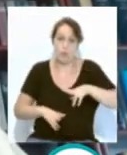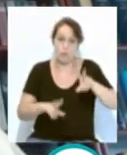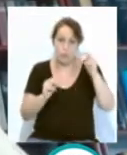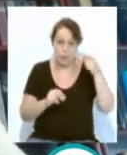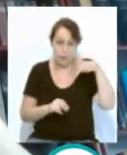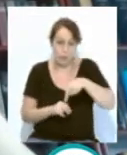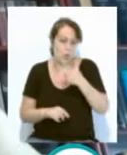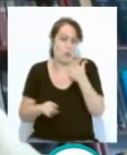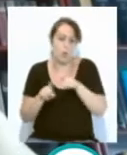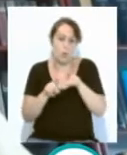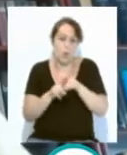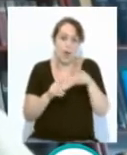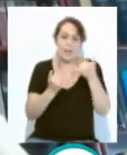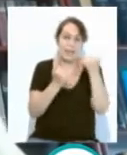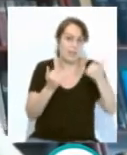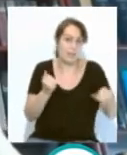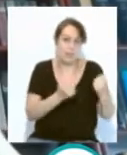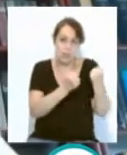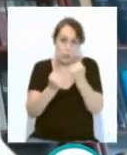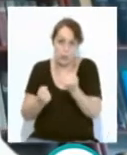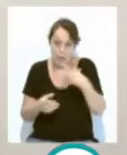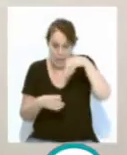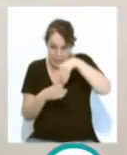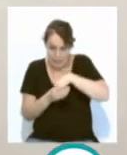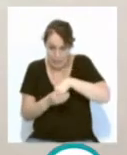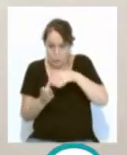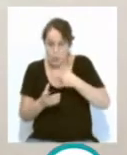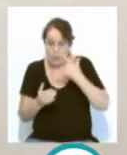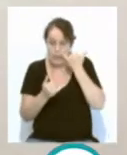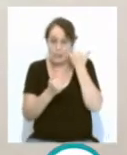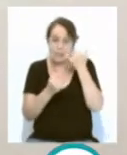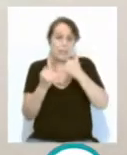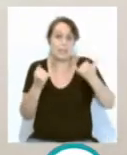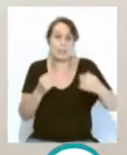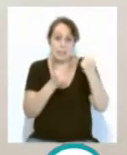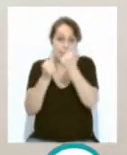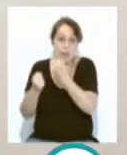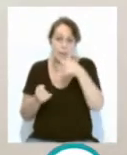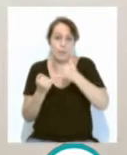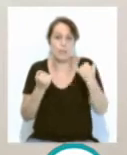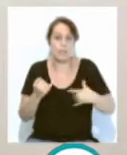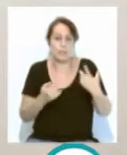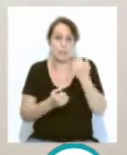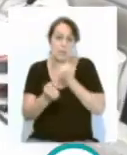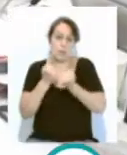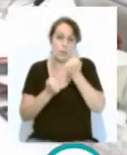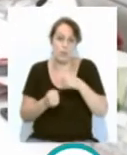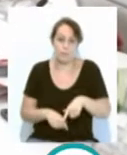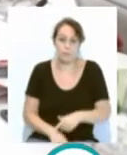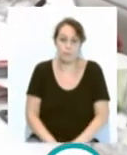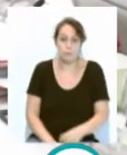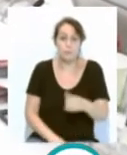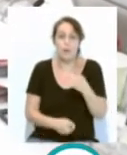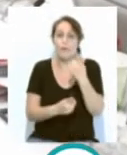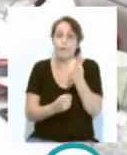en medio de una crisis sanitaria y de una crisis económica. Que a usted le ha faltado rigor y le ha sobrado oportunismo. Que